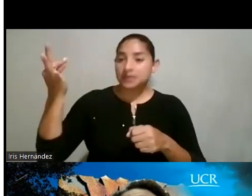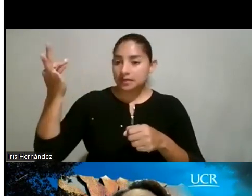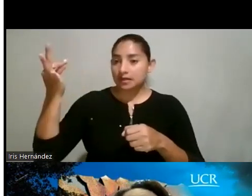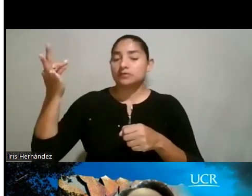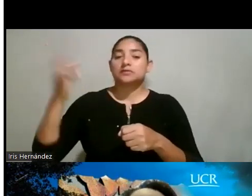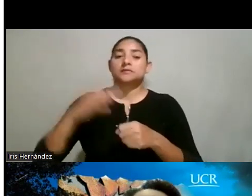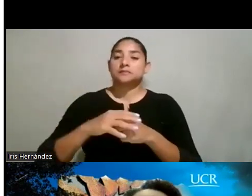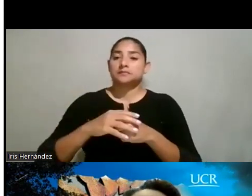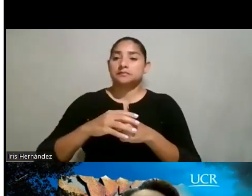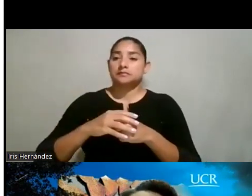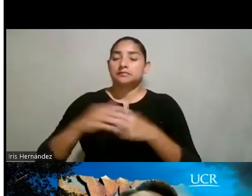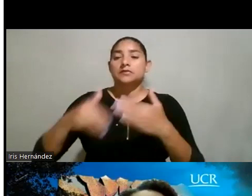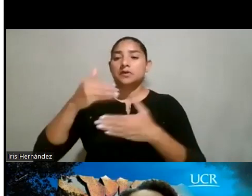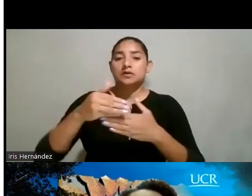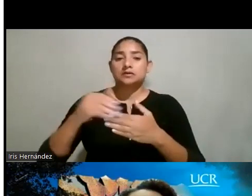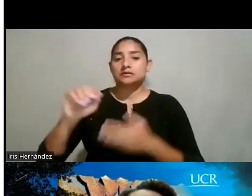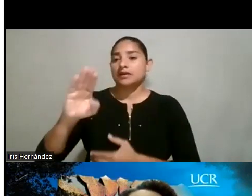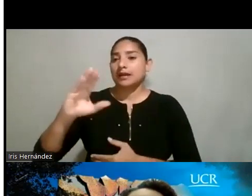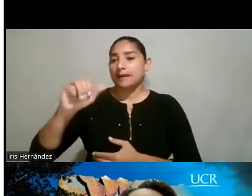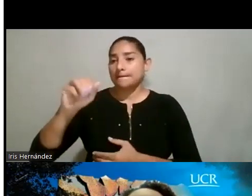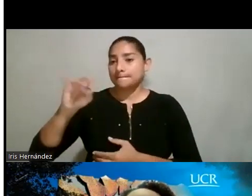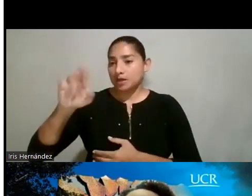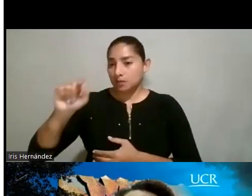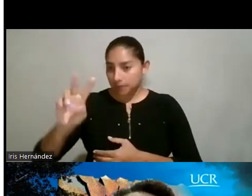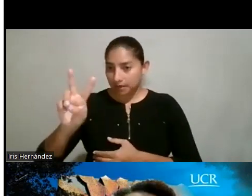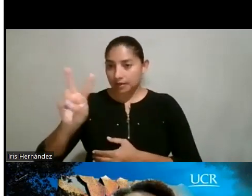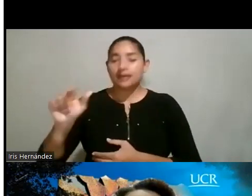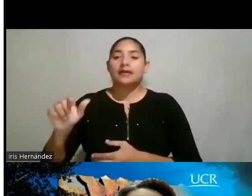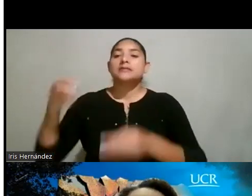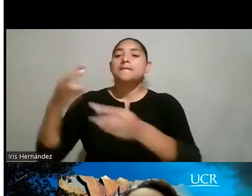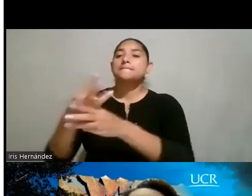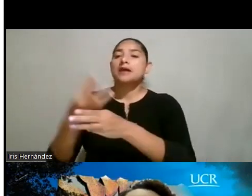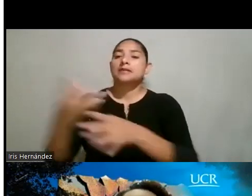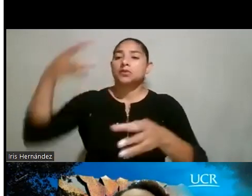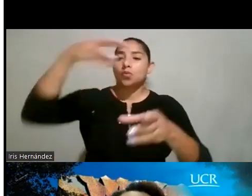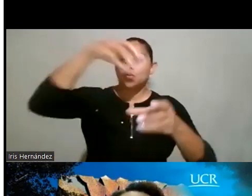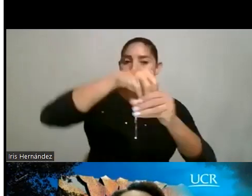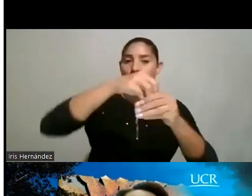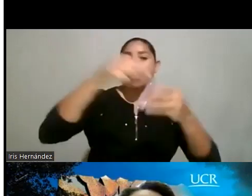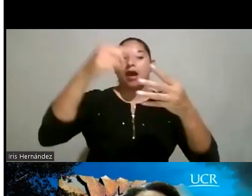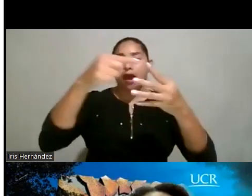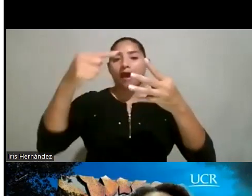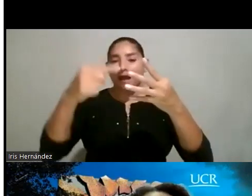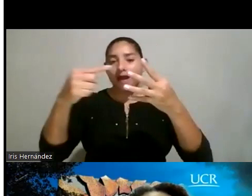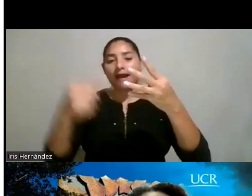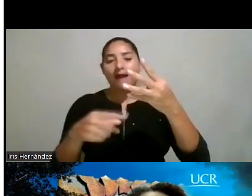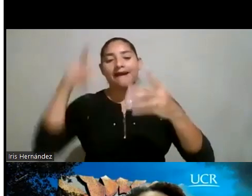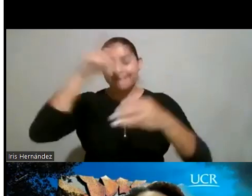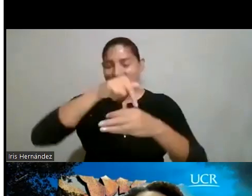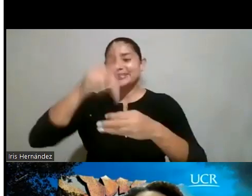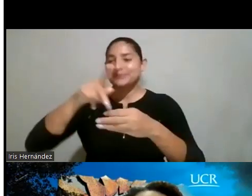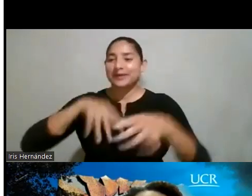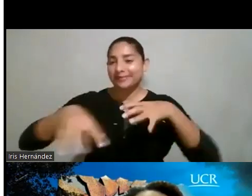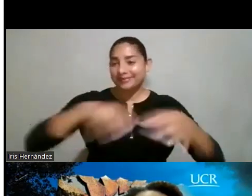que es, pues, matemático. Entonces, si ustedes ven, realmente estamos todas las áreas del STEAM participando en